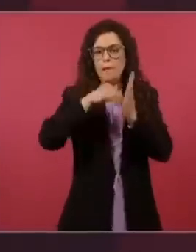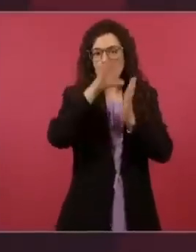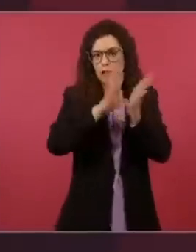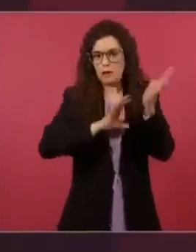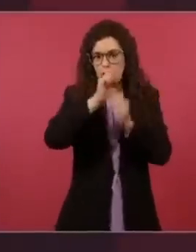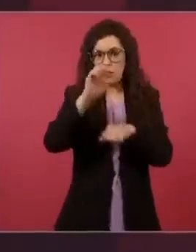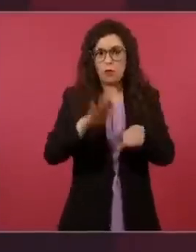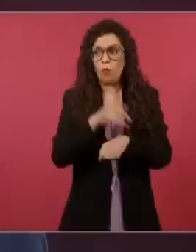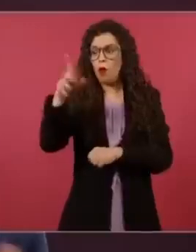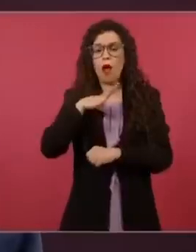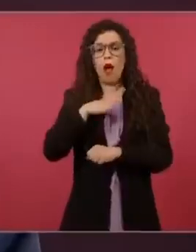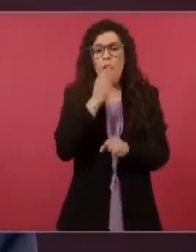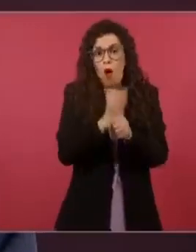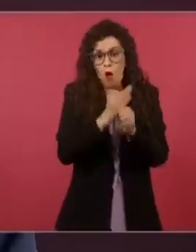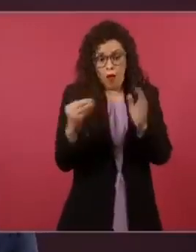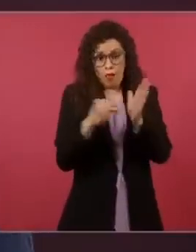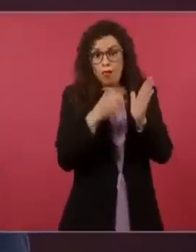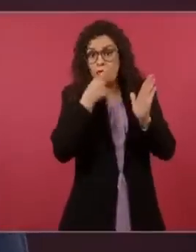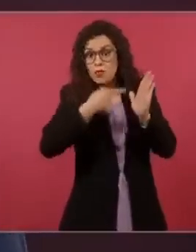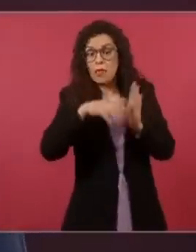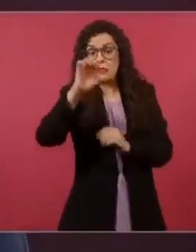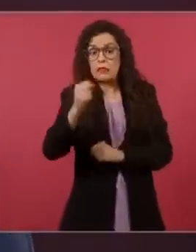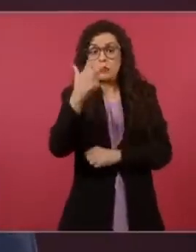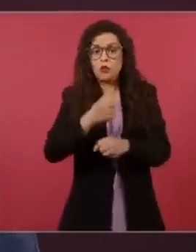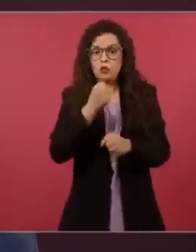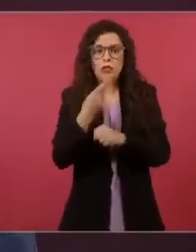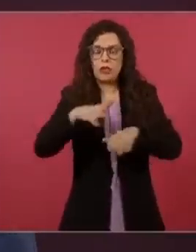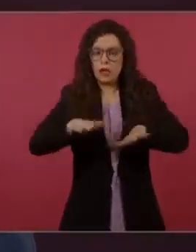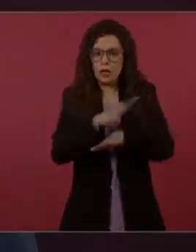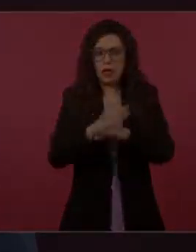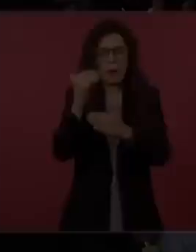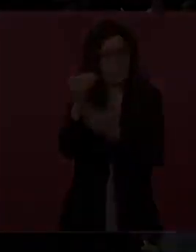68 y ya vamos a ir viendo las otras reformas que planteó el presidente.